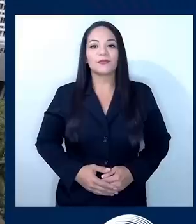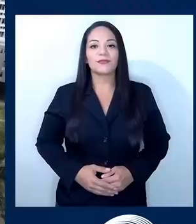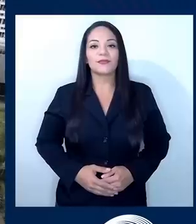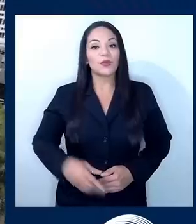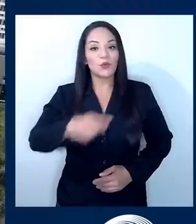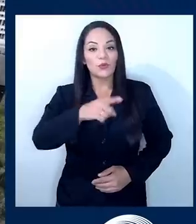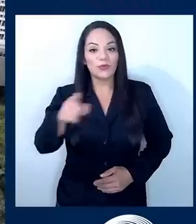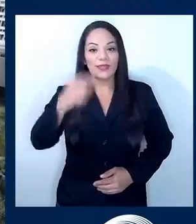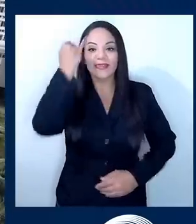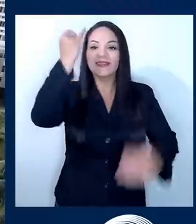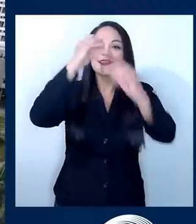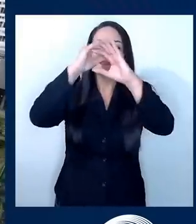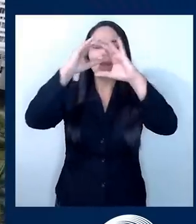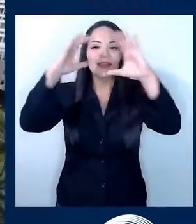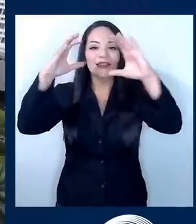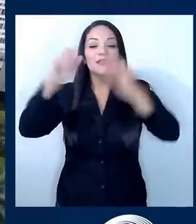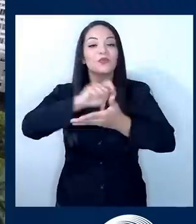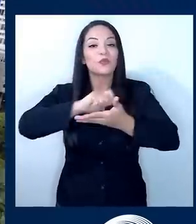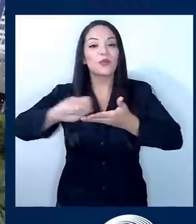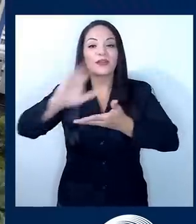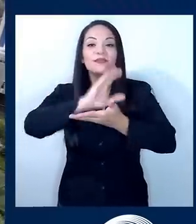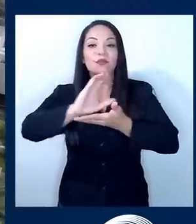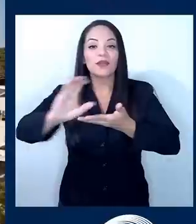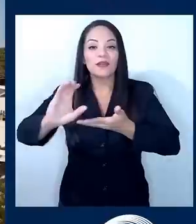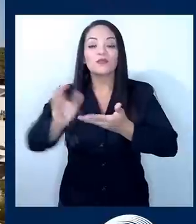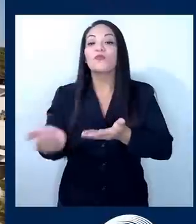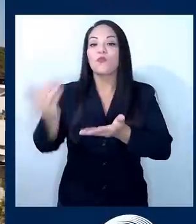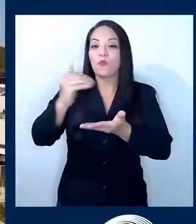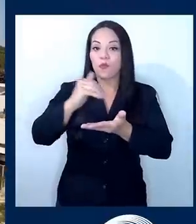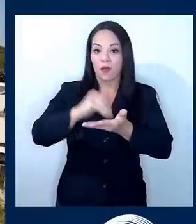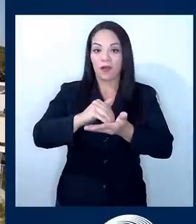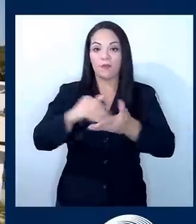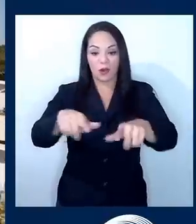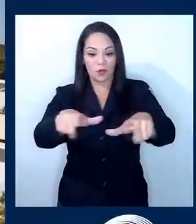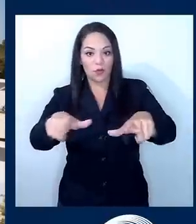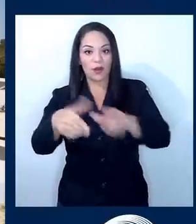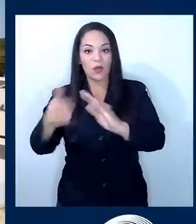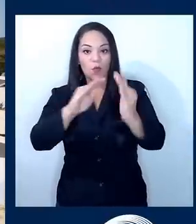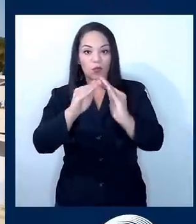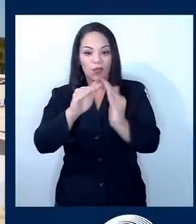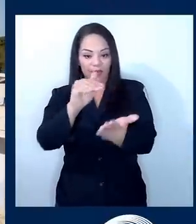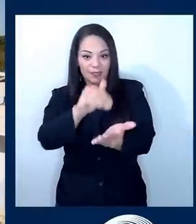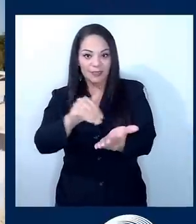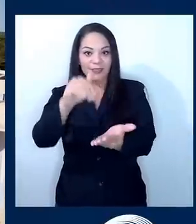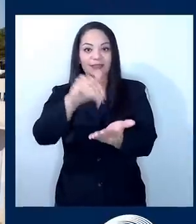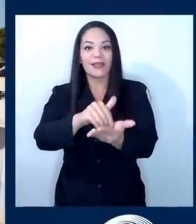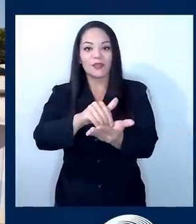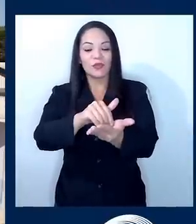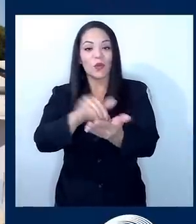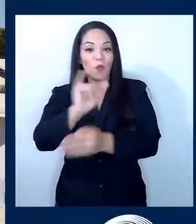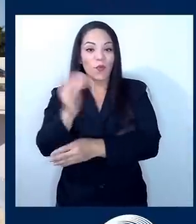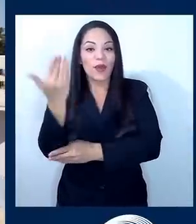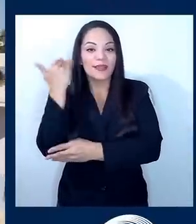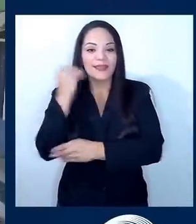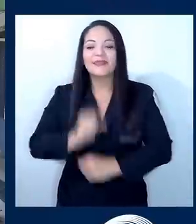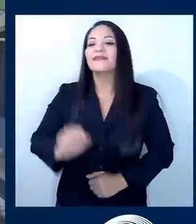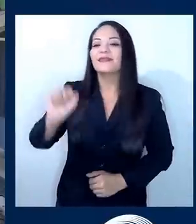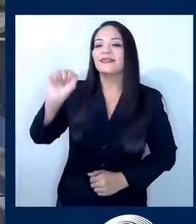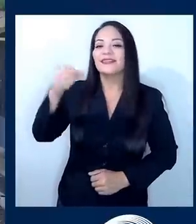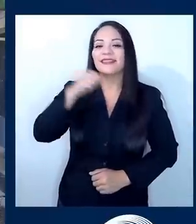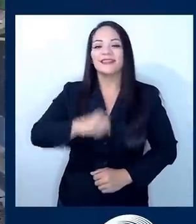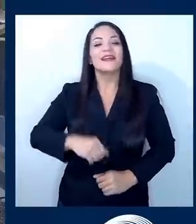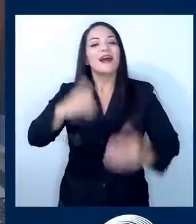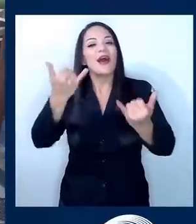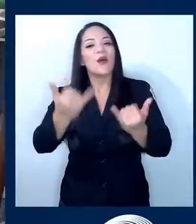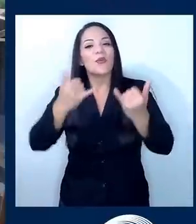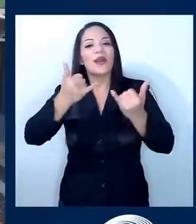¿Se imagina que las escuelas y colegios vuelvan a ser el centro de la comunidad como eran antes? Sí, con la